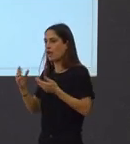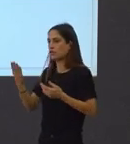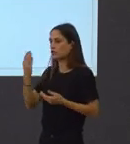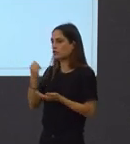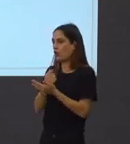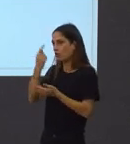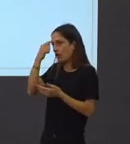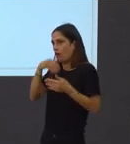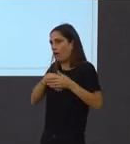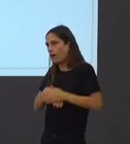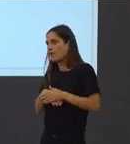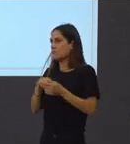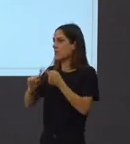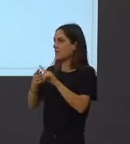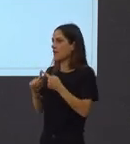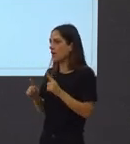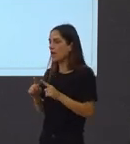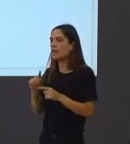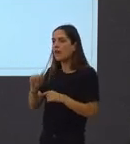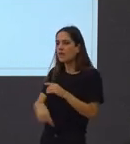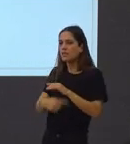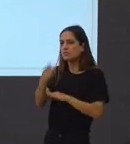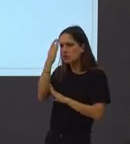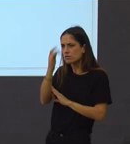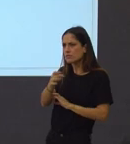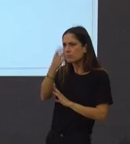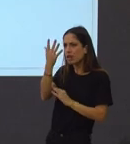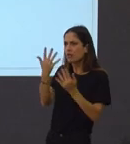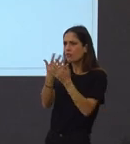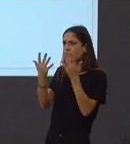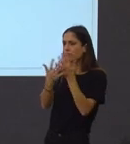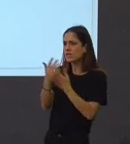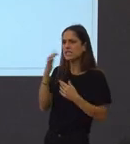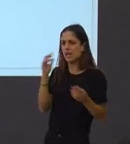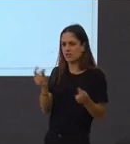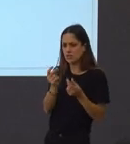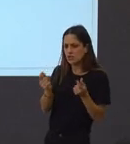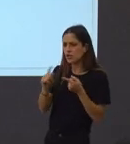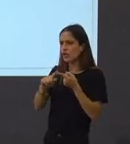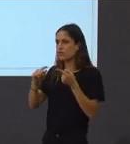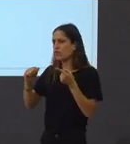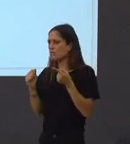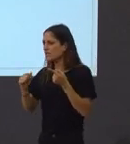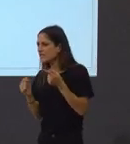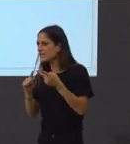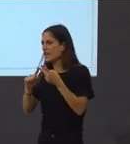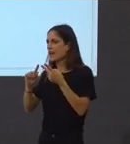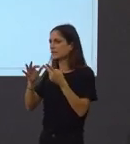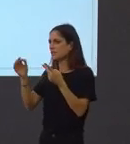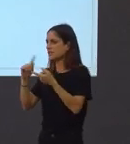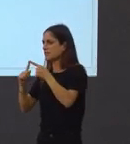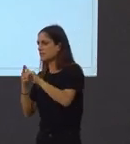medievalismo folclorizado totalmente, unha invención mixta entre a muñeira e o medievo que todavía siga activo hoxe,